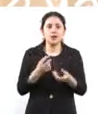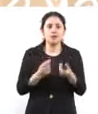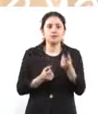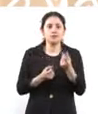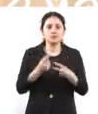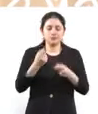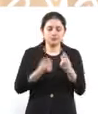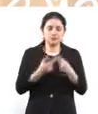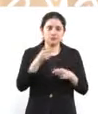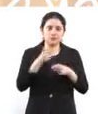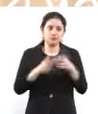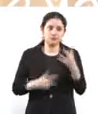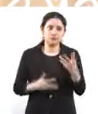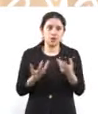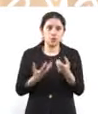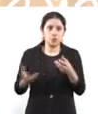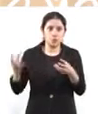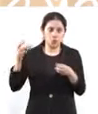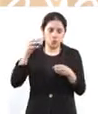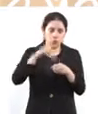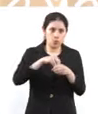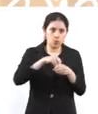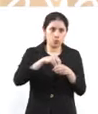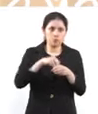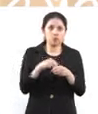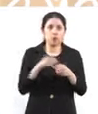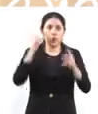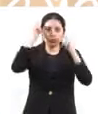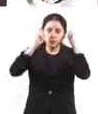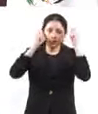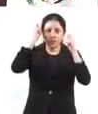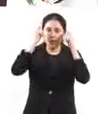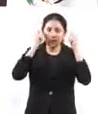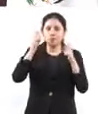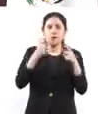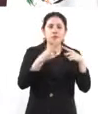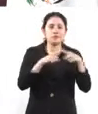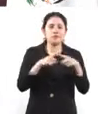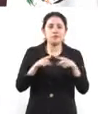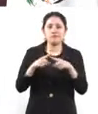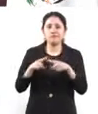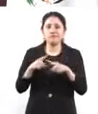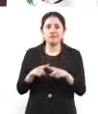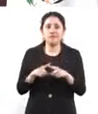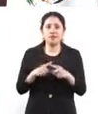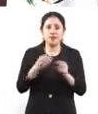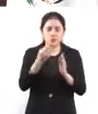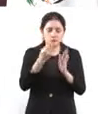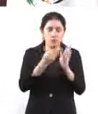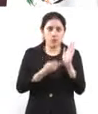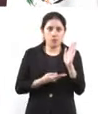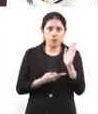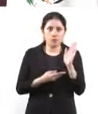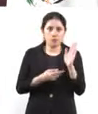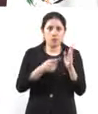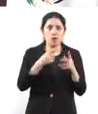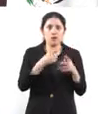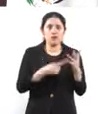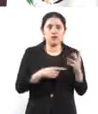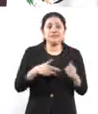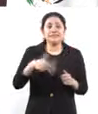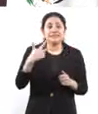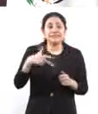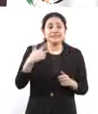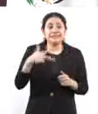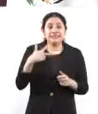oferta turística dentro de esa cartelera. Bueno, aquí en esa cartelera encontramos 13 rubros con más de mil